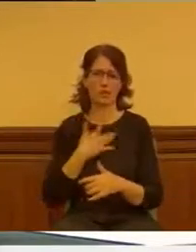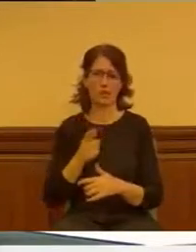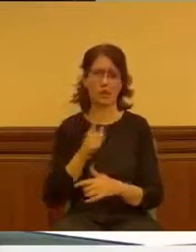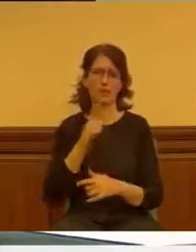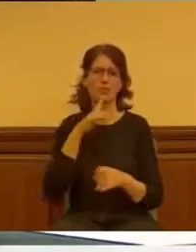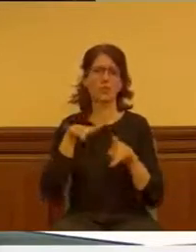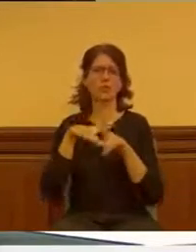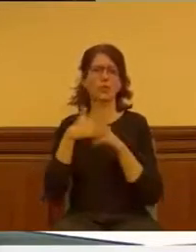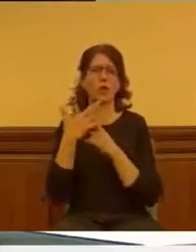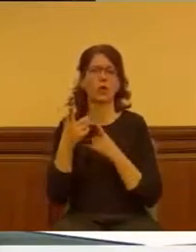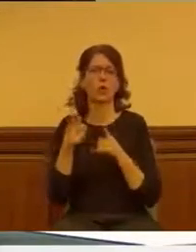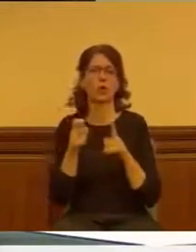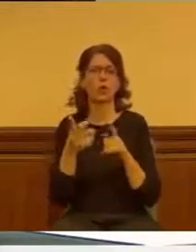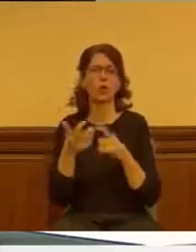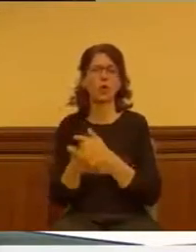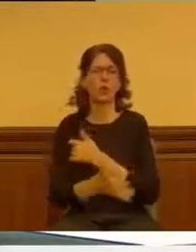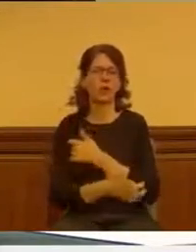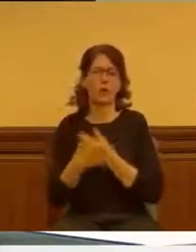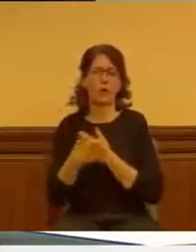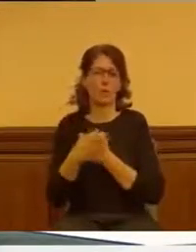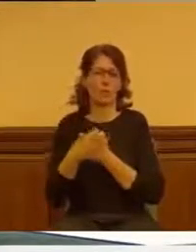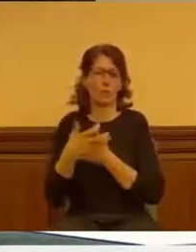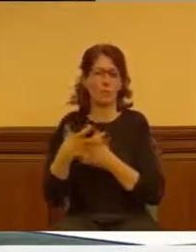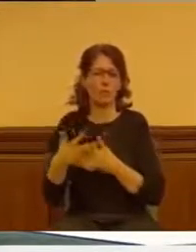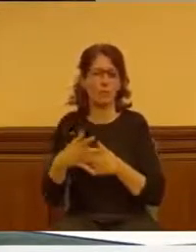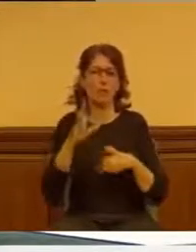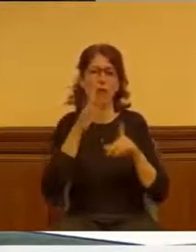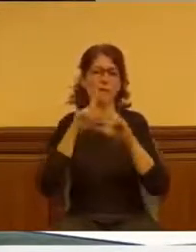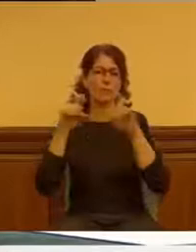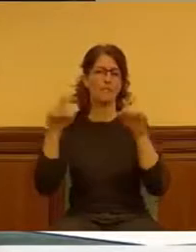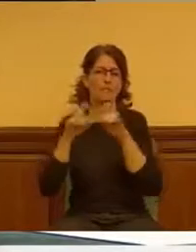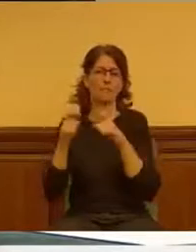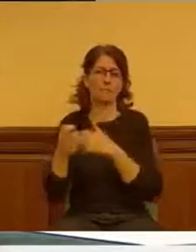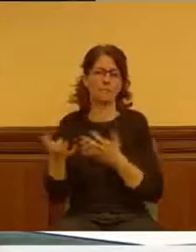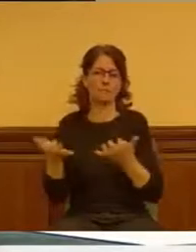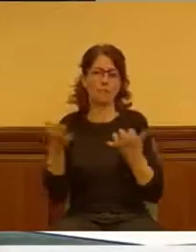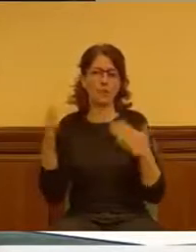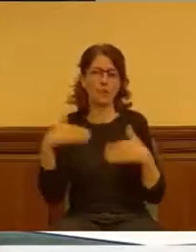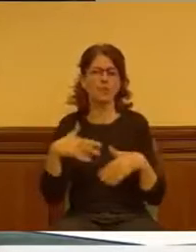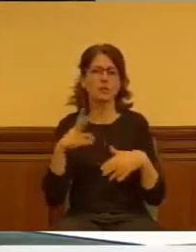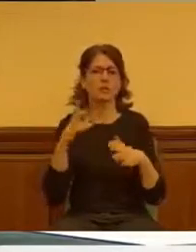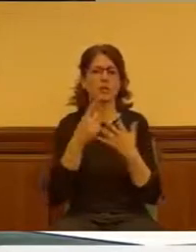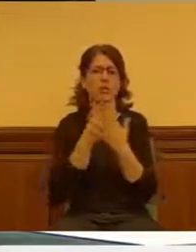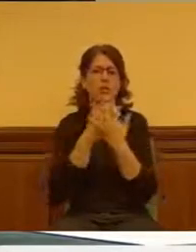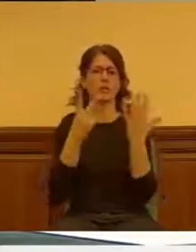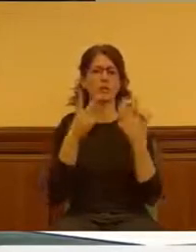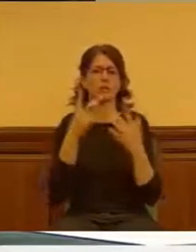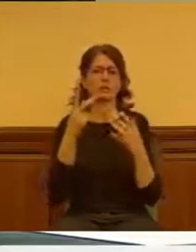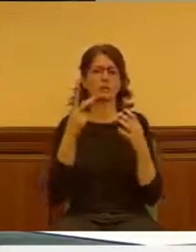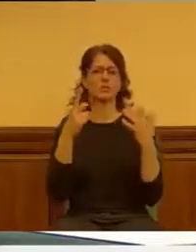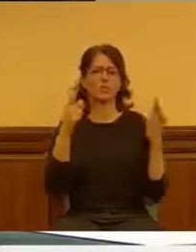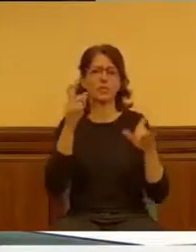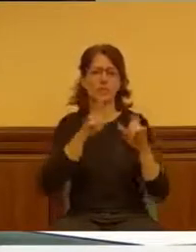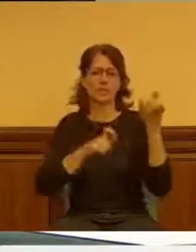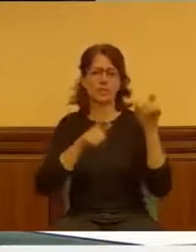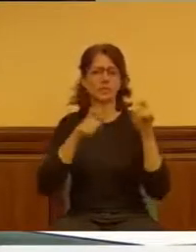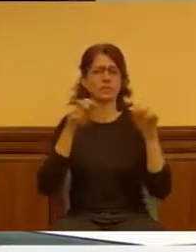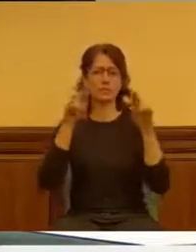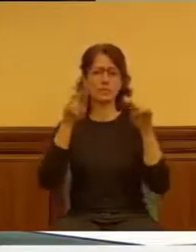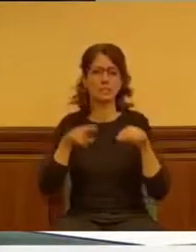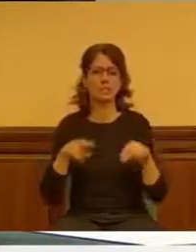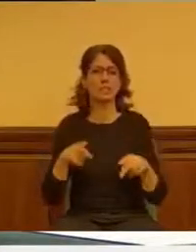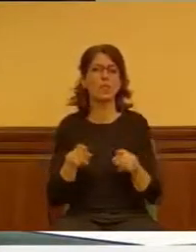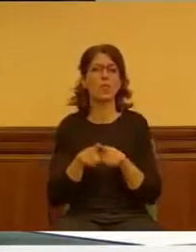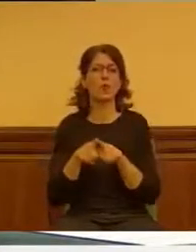deficitaria para cualquier empresa. Solamente hay 18 residentes y no hubo forma de que se quedase.